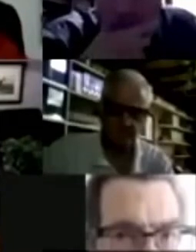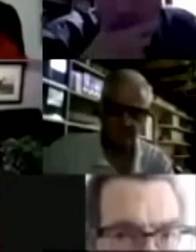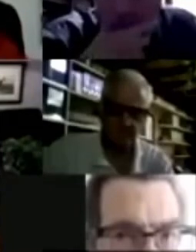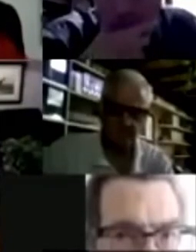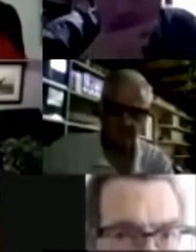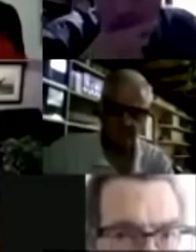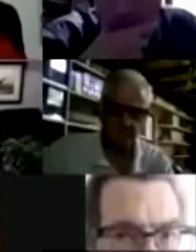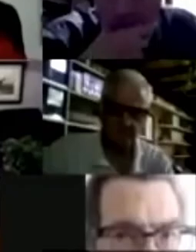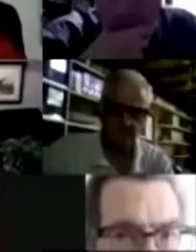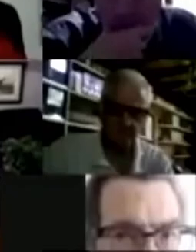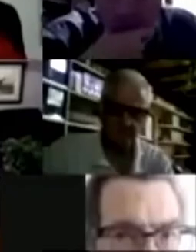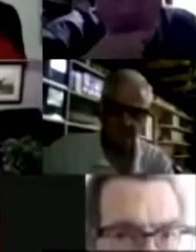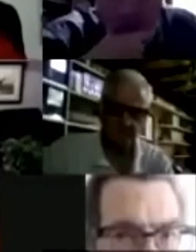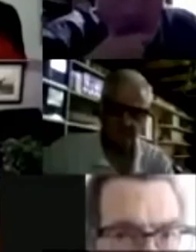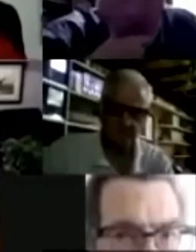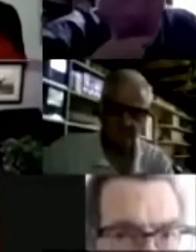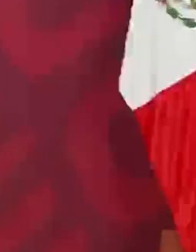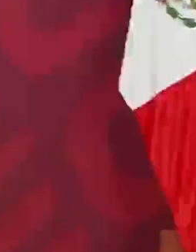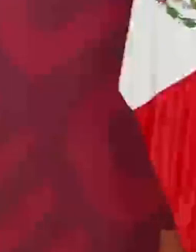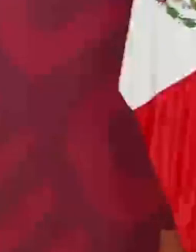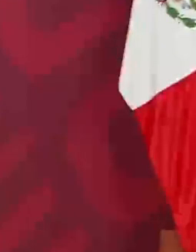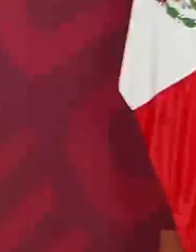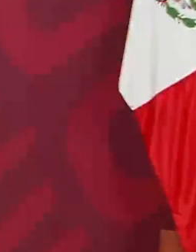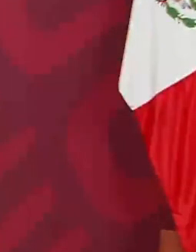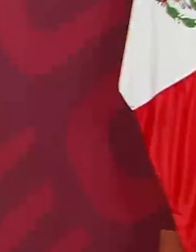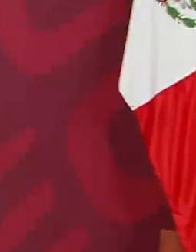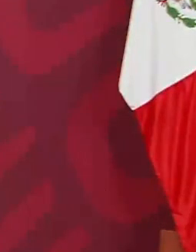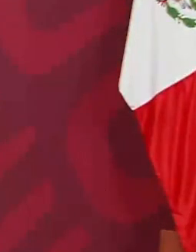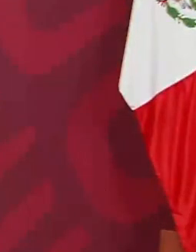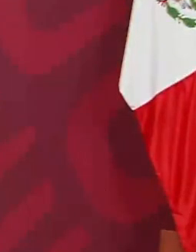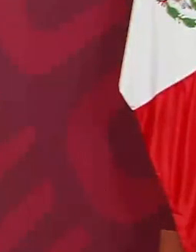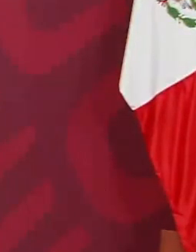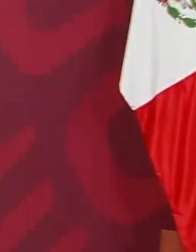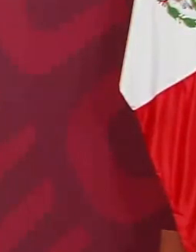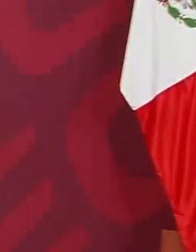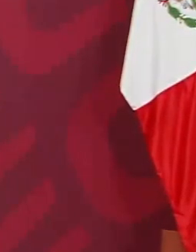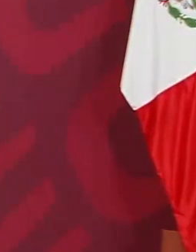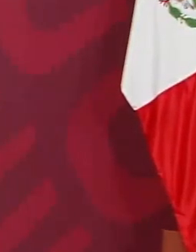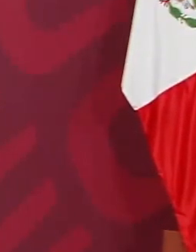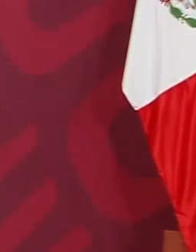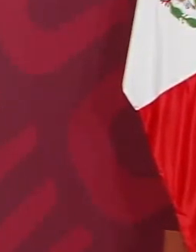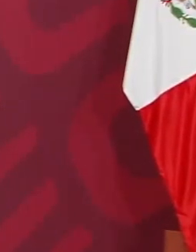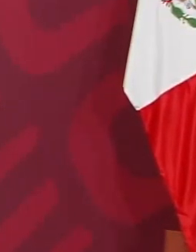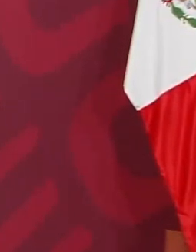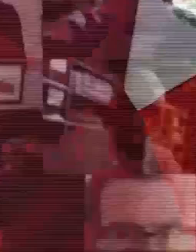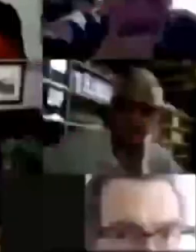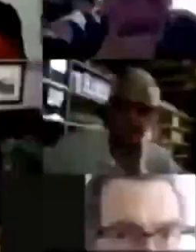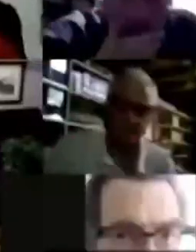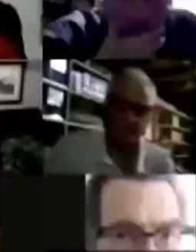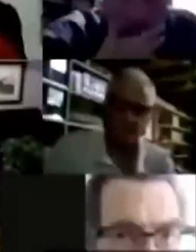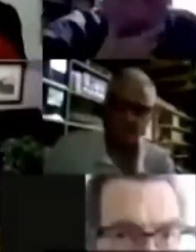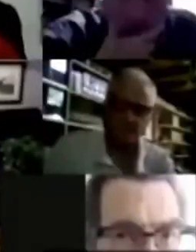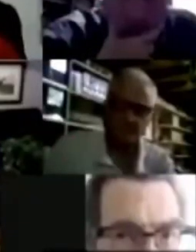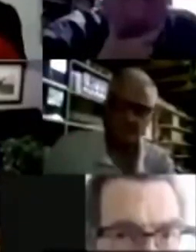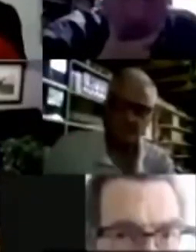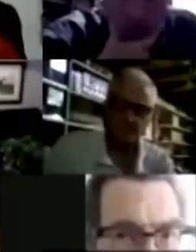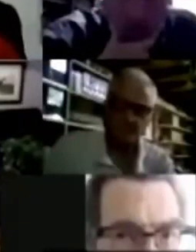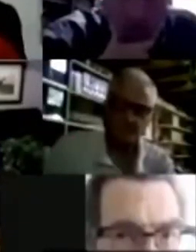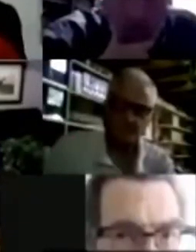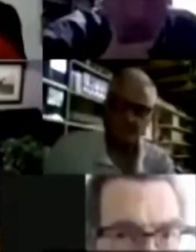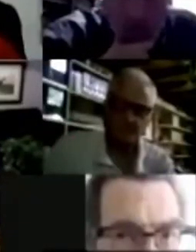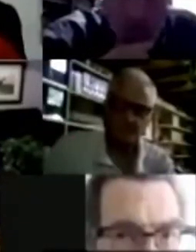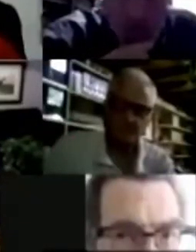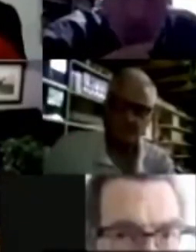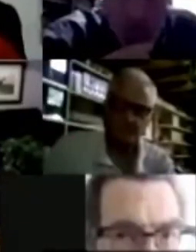a la Corte ni por capturada a la Corte. El escándalo de inconstitucionalidad de este gobierno